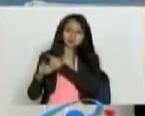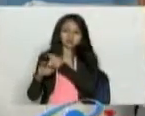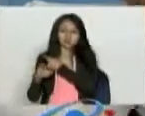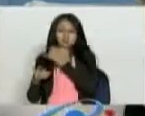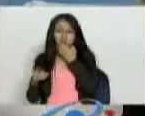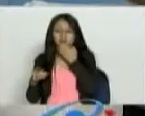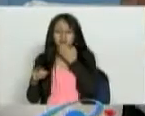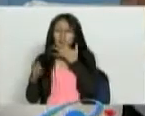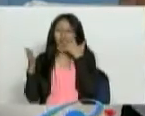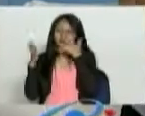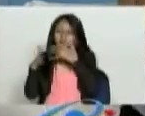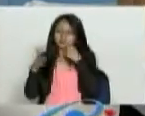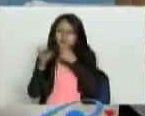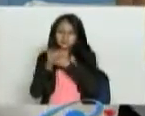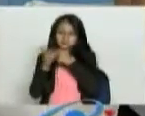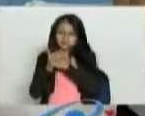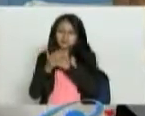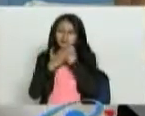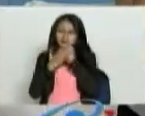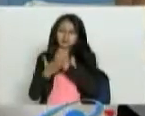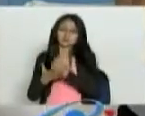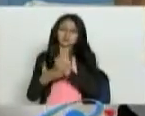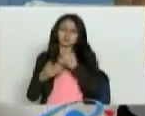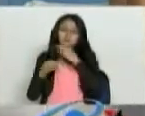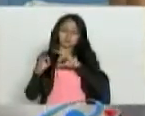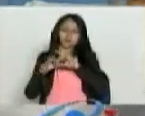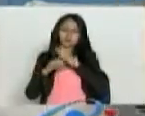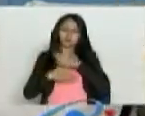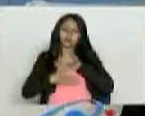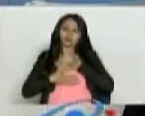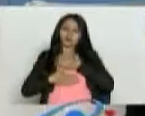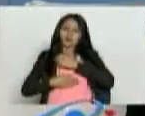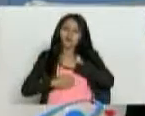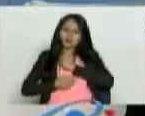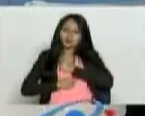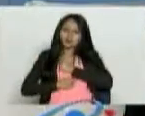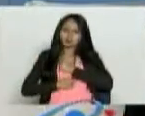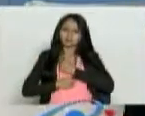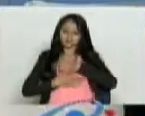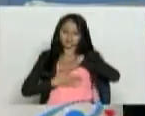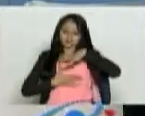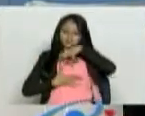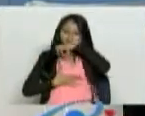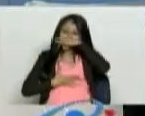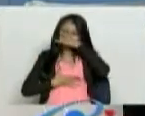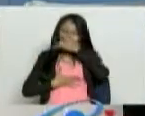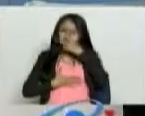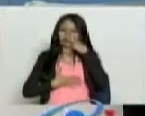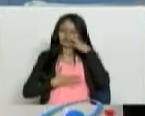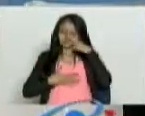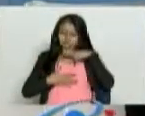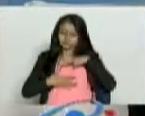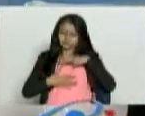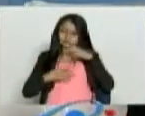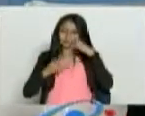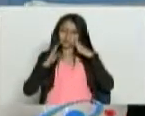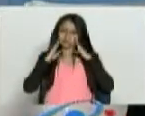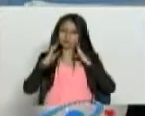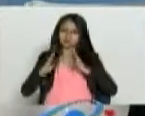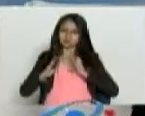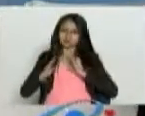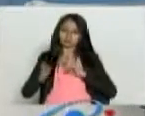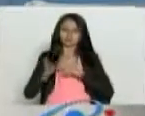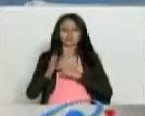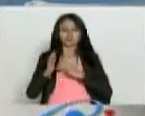insistieran más en la parte de las enfermedades del alma y también en la parte de la nutrición? Porque eso